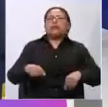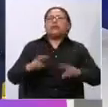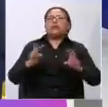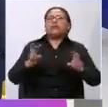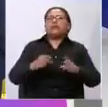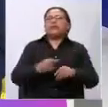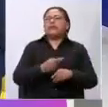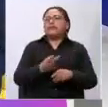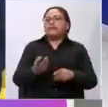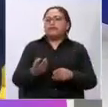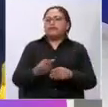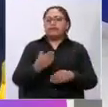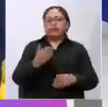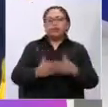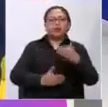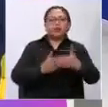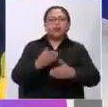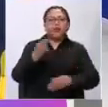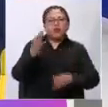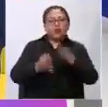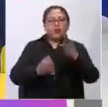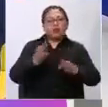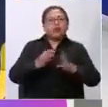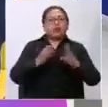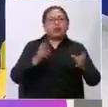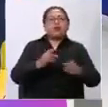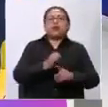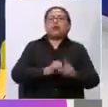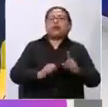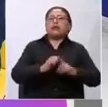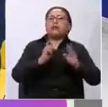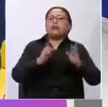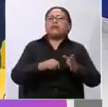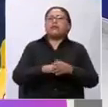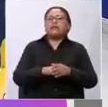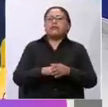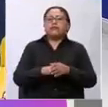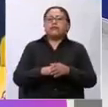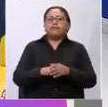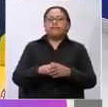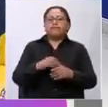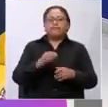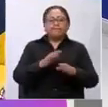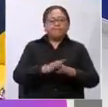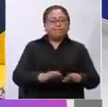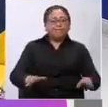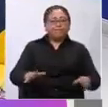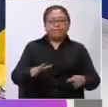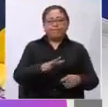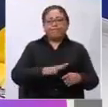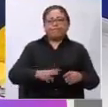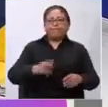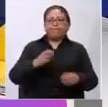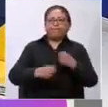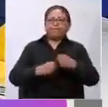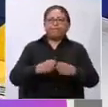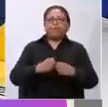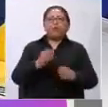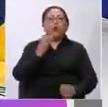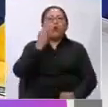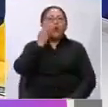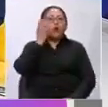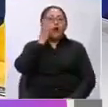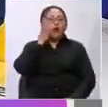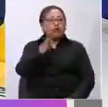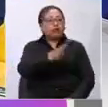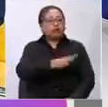o la cantidad de procesos judicializados sobre la situación de la población de niñez y adolescencia que se encuentra en centros de acogimiento